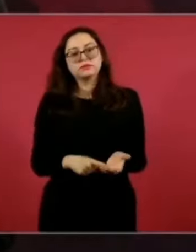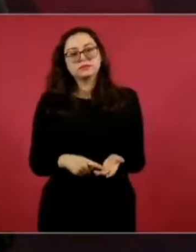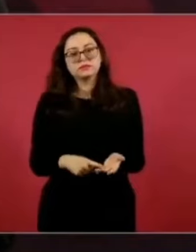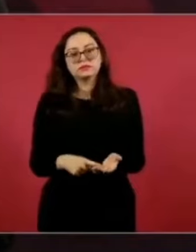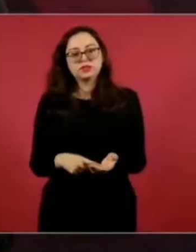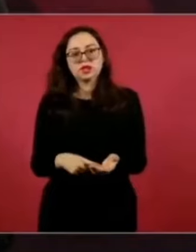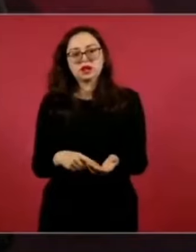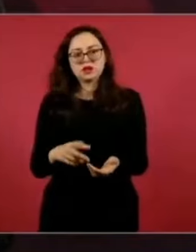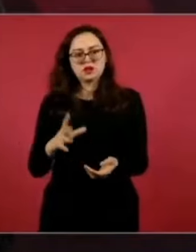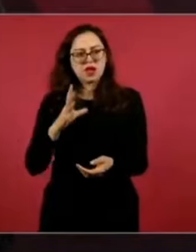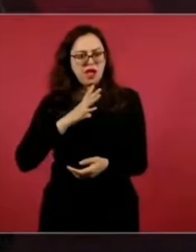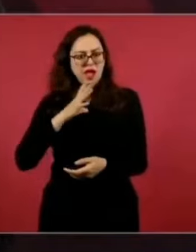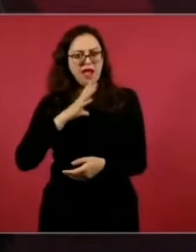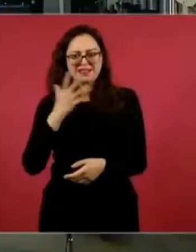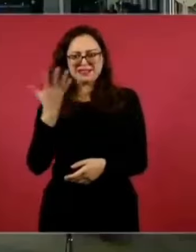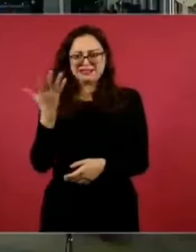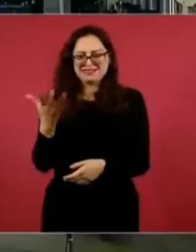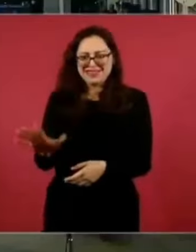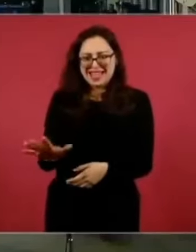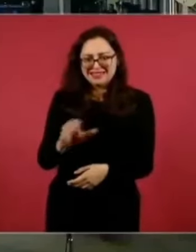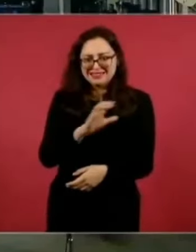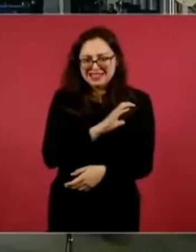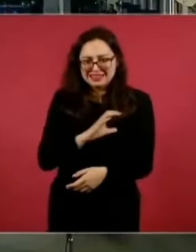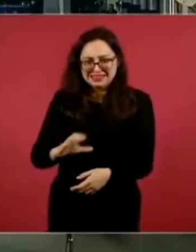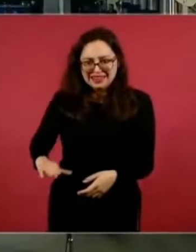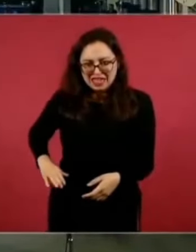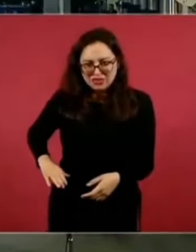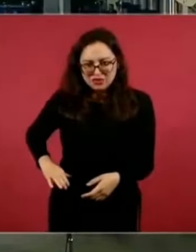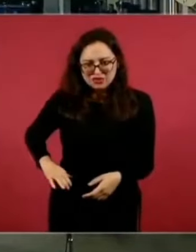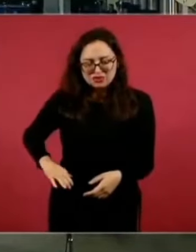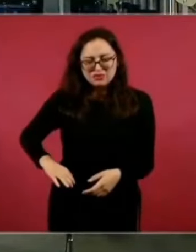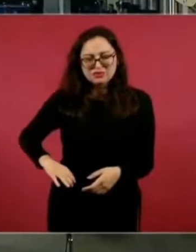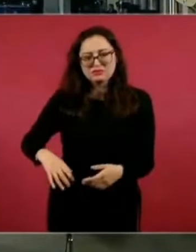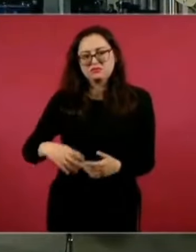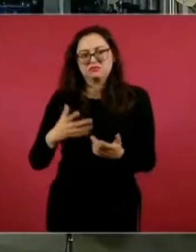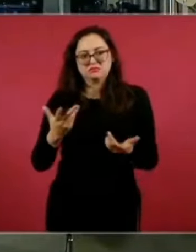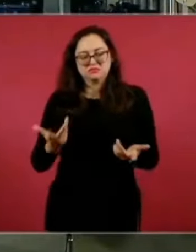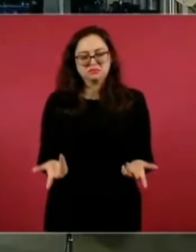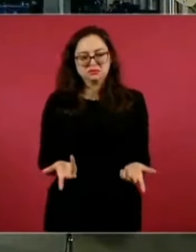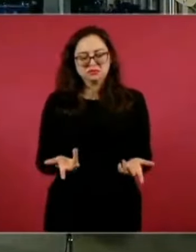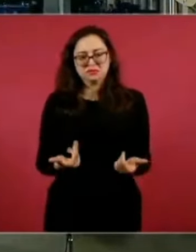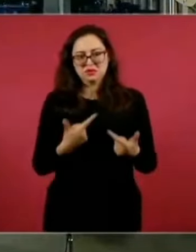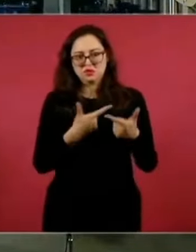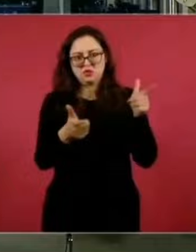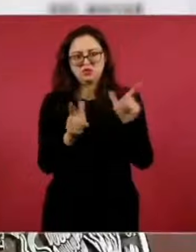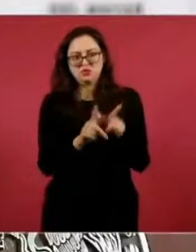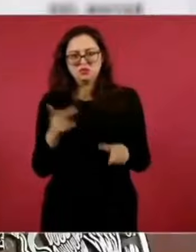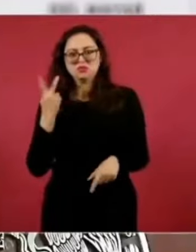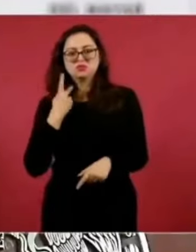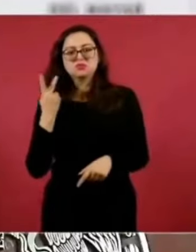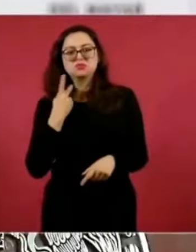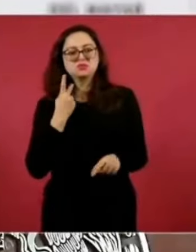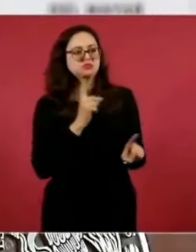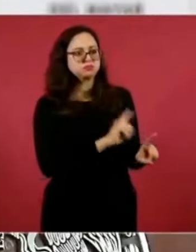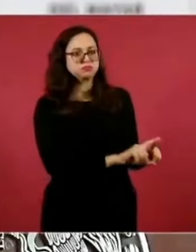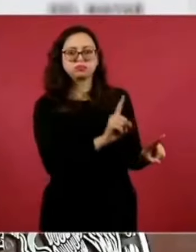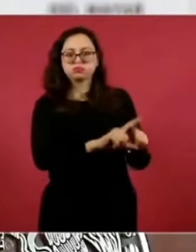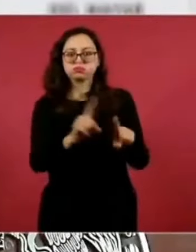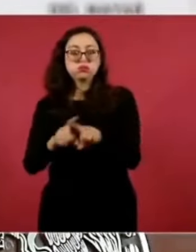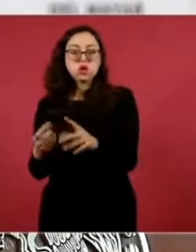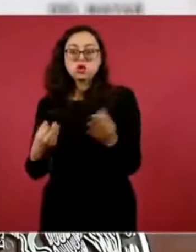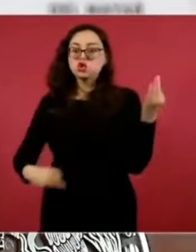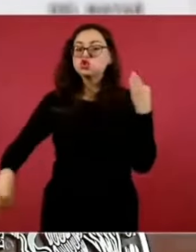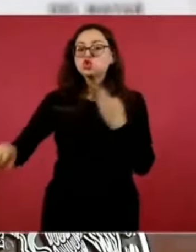a la presidencia y no sé cuántos partidos, que todos